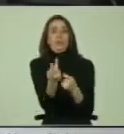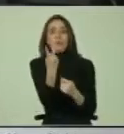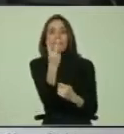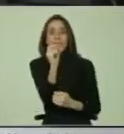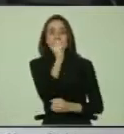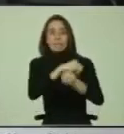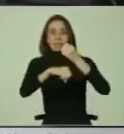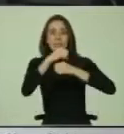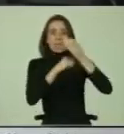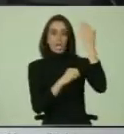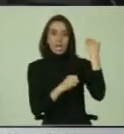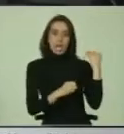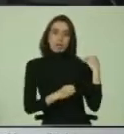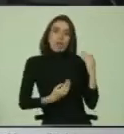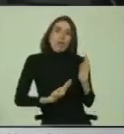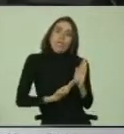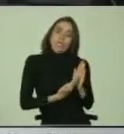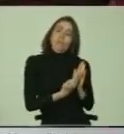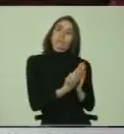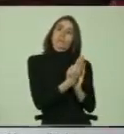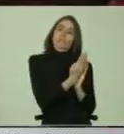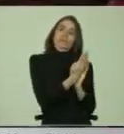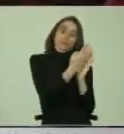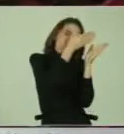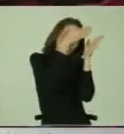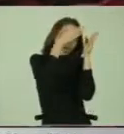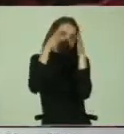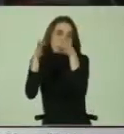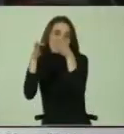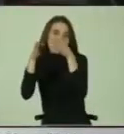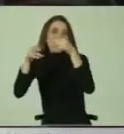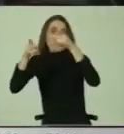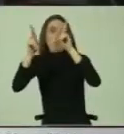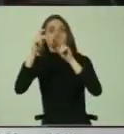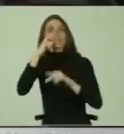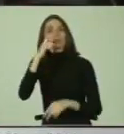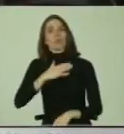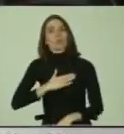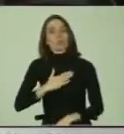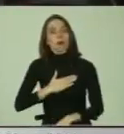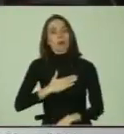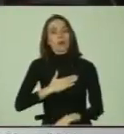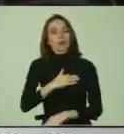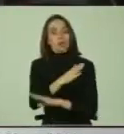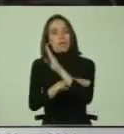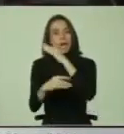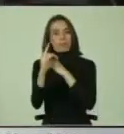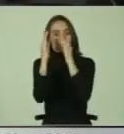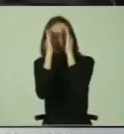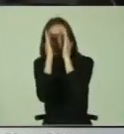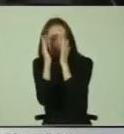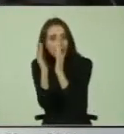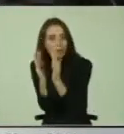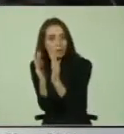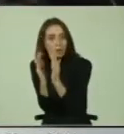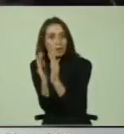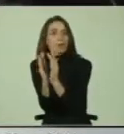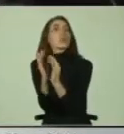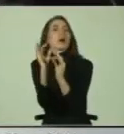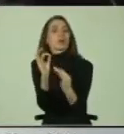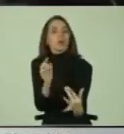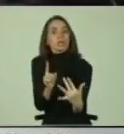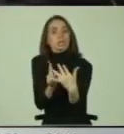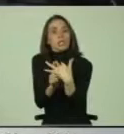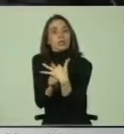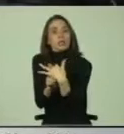años, se ha comenzado a adoptar el enfoque de derechos humanos y abordarse la discapacidad desde una perspectiva de inclusión